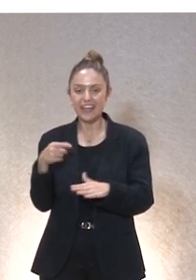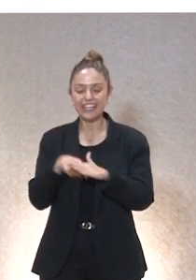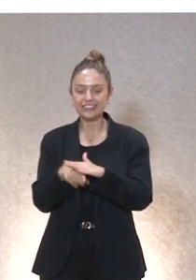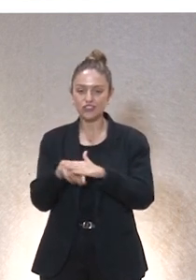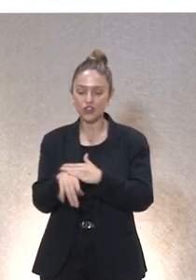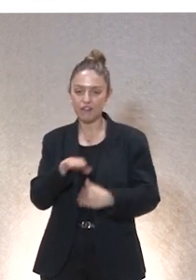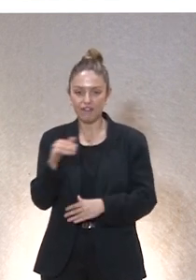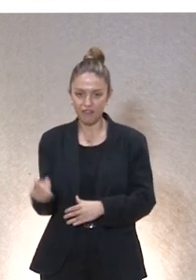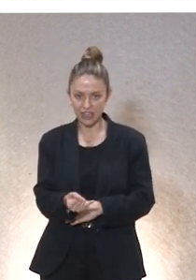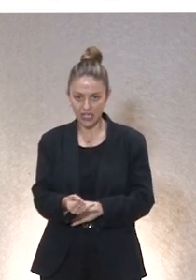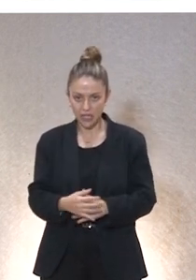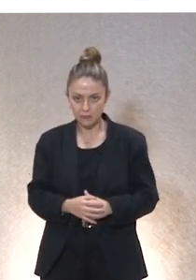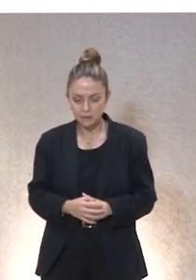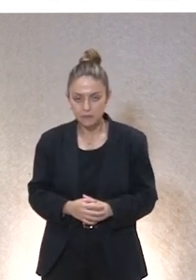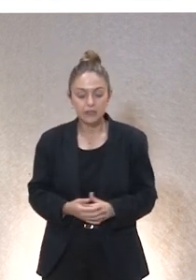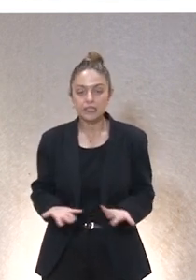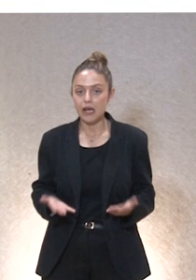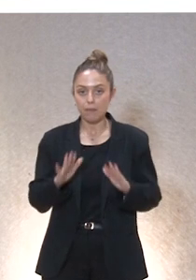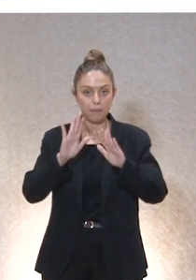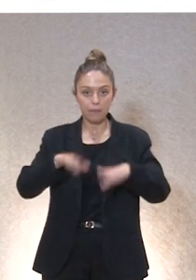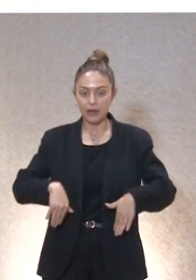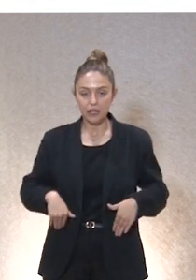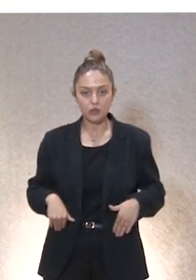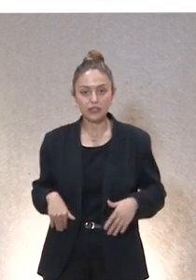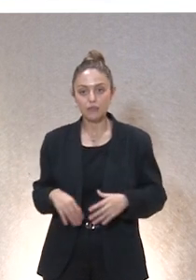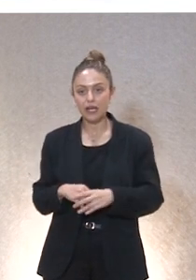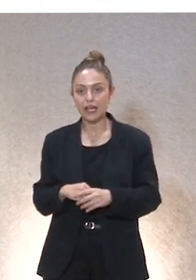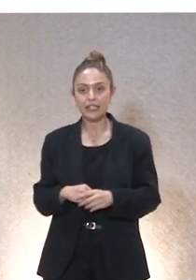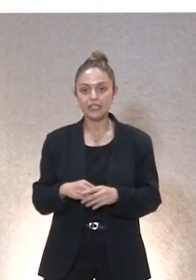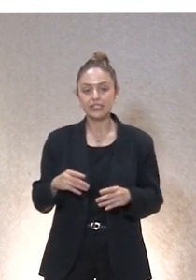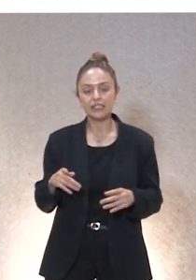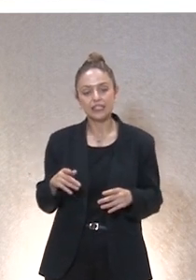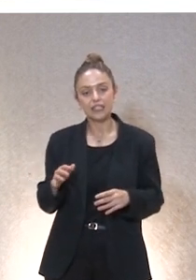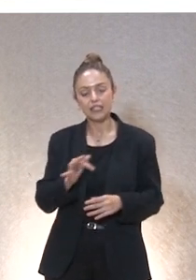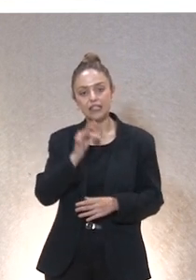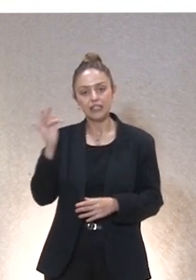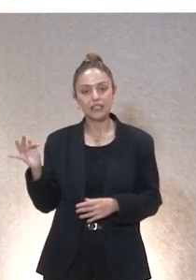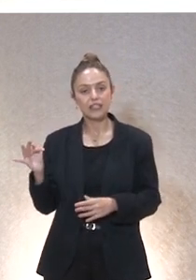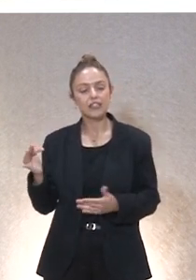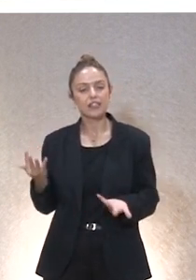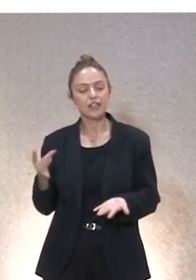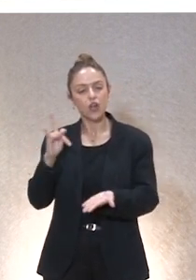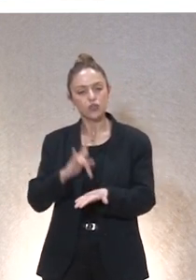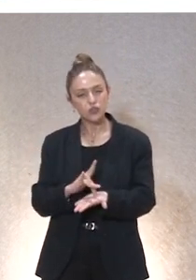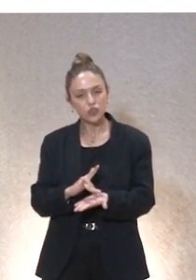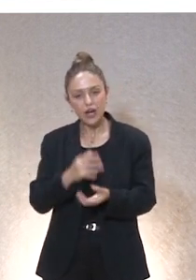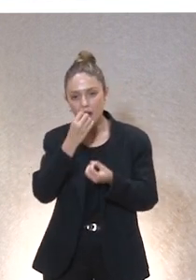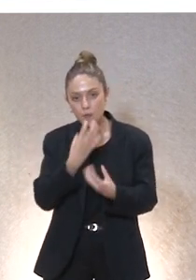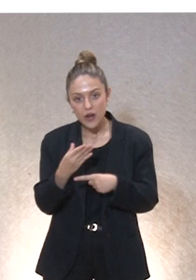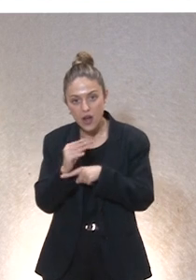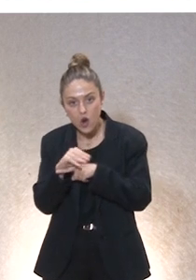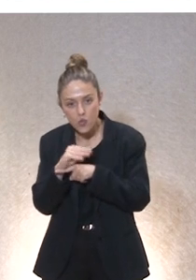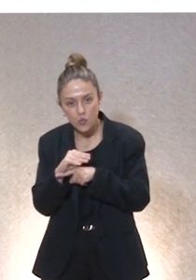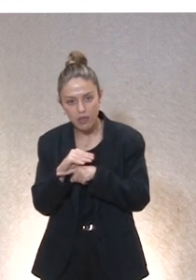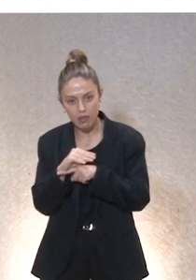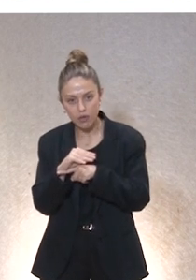bien ya para terminar me han sacado la tarjeta amarilla cuando nos planteamos el buen cuidado en la